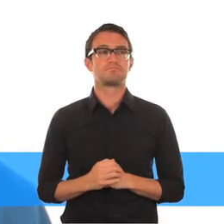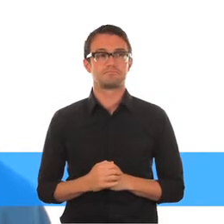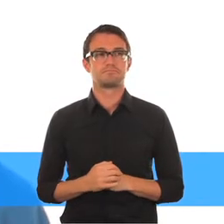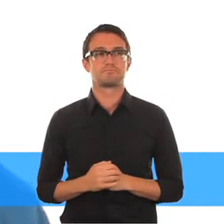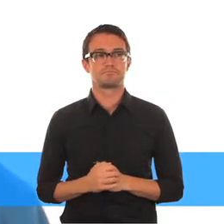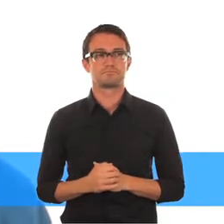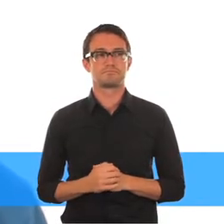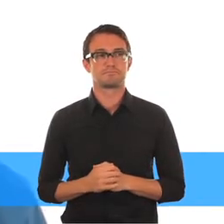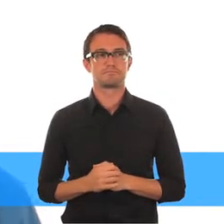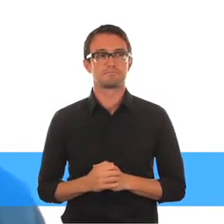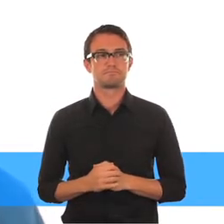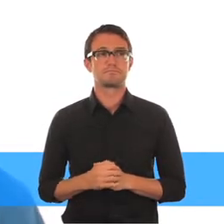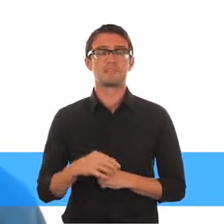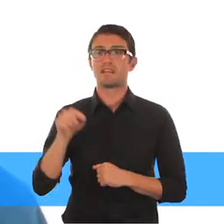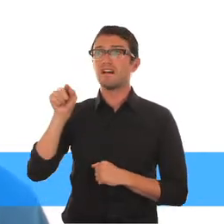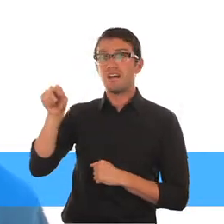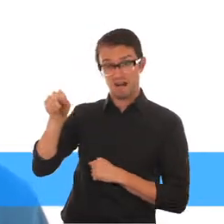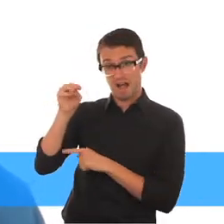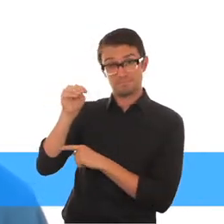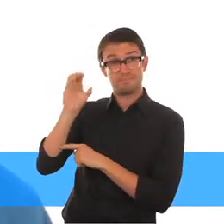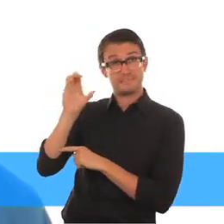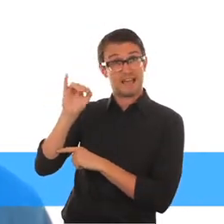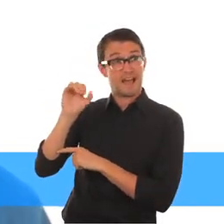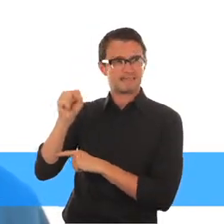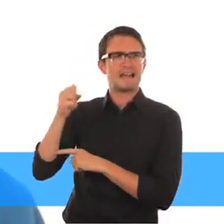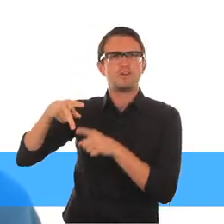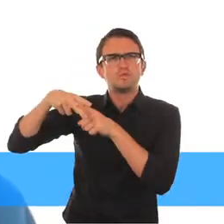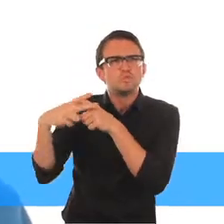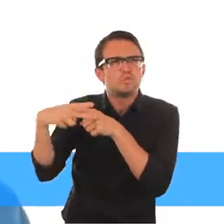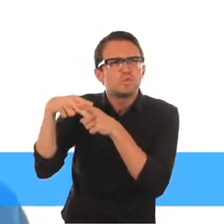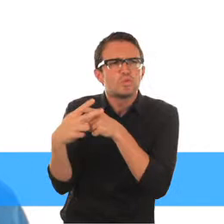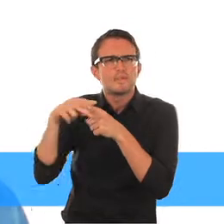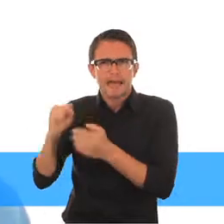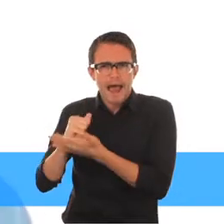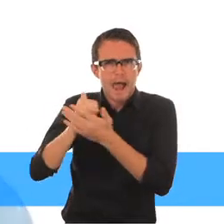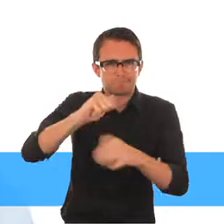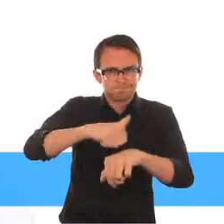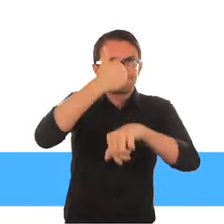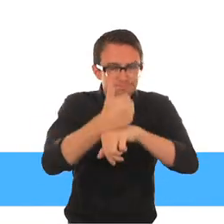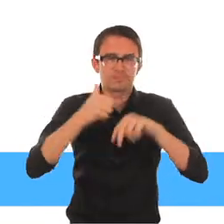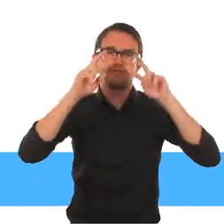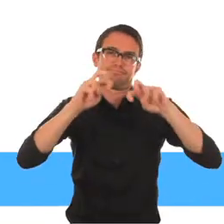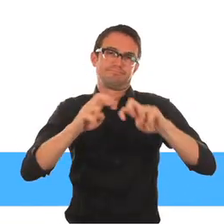múltiples, MIX, contienen herramientas para medir la discapacidad Y podemos ayudar a los países a que las apliquen